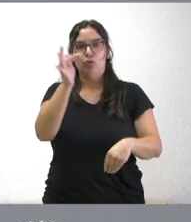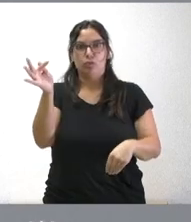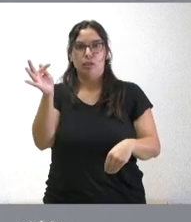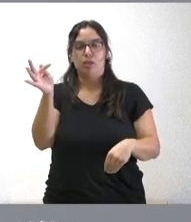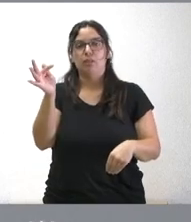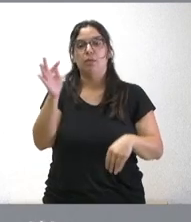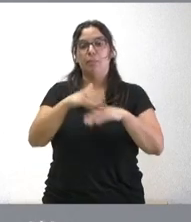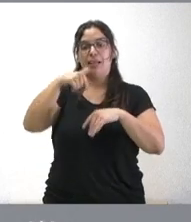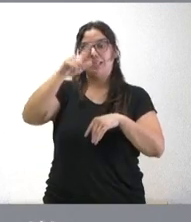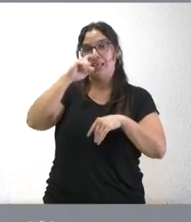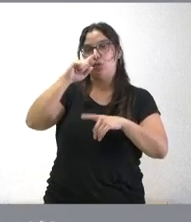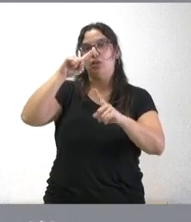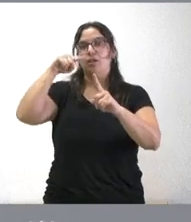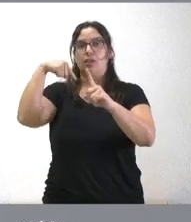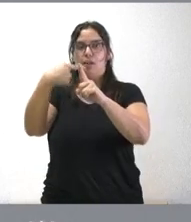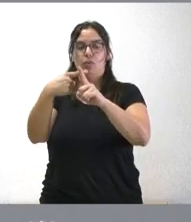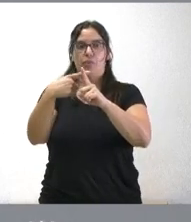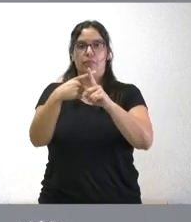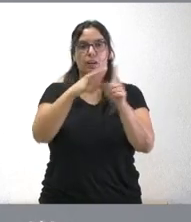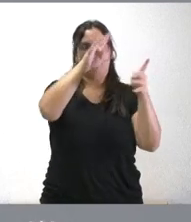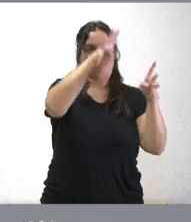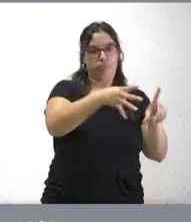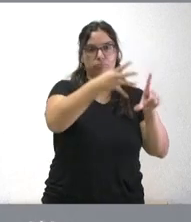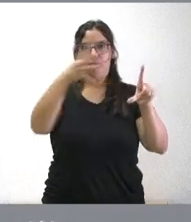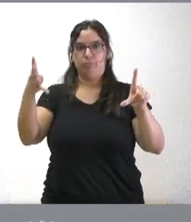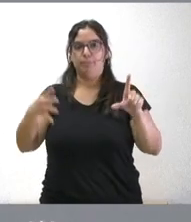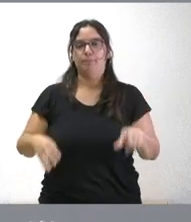ejercicio y al próximo ejercicio.